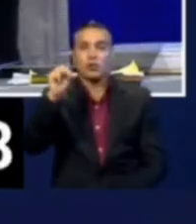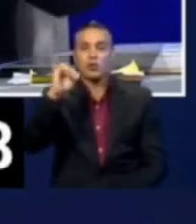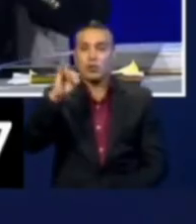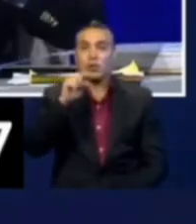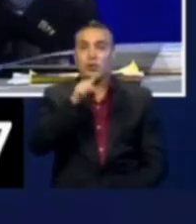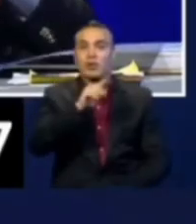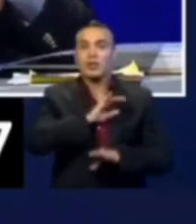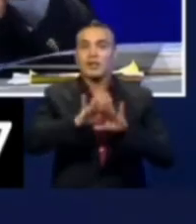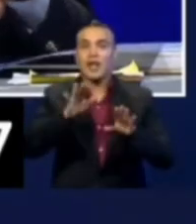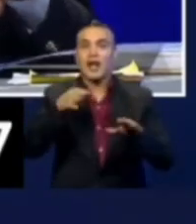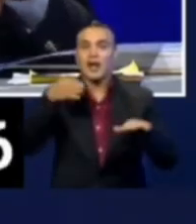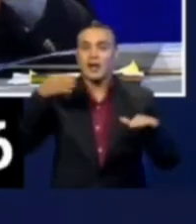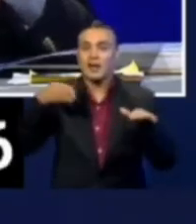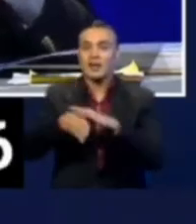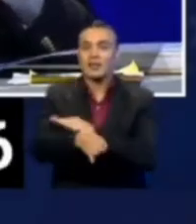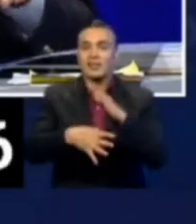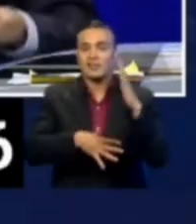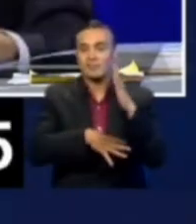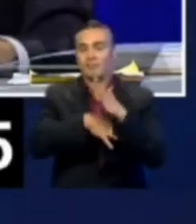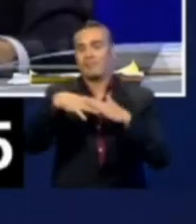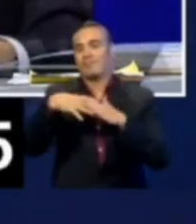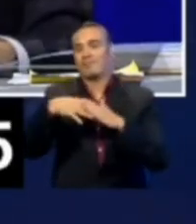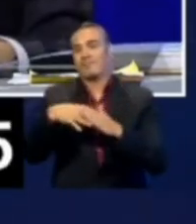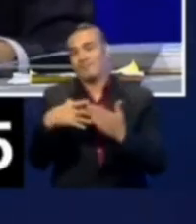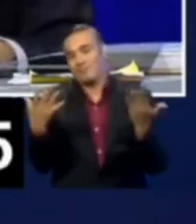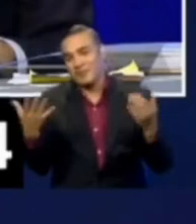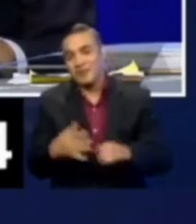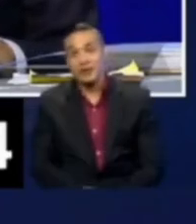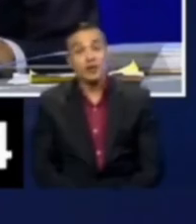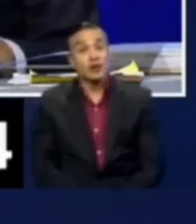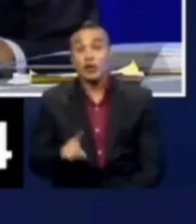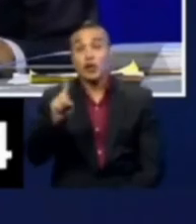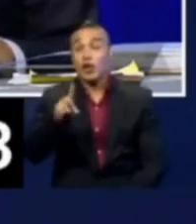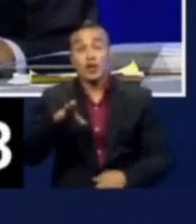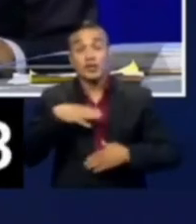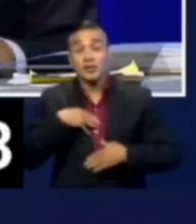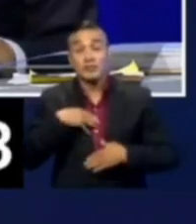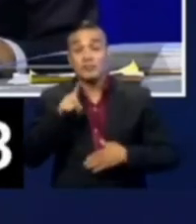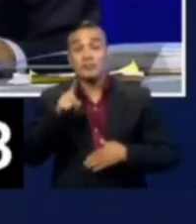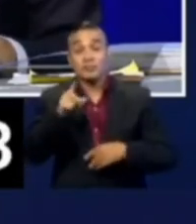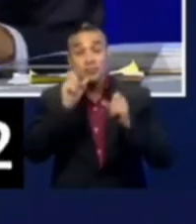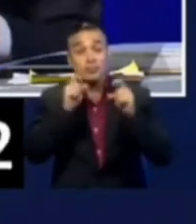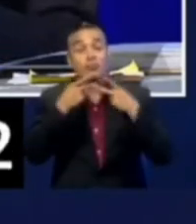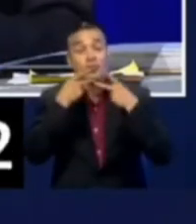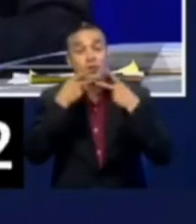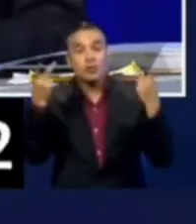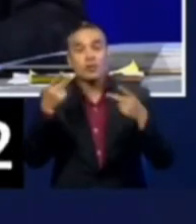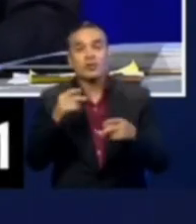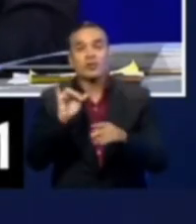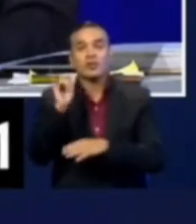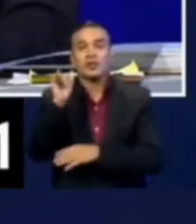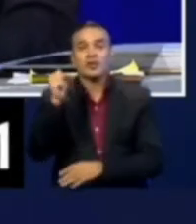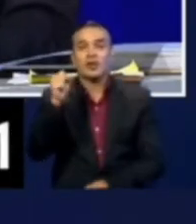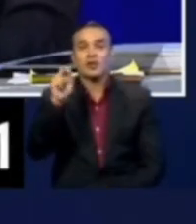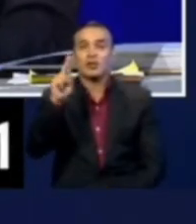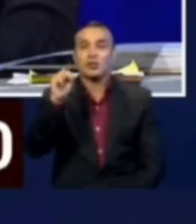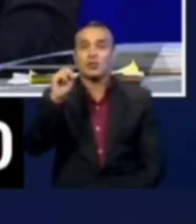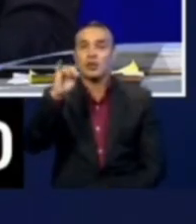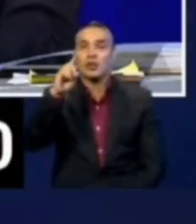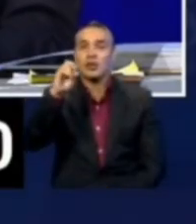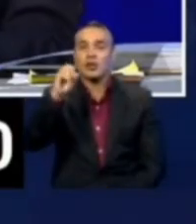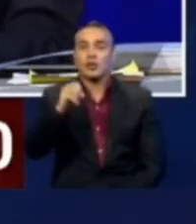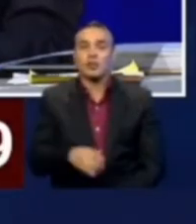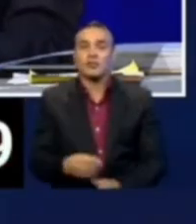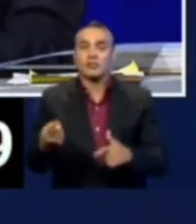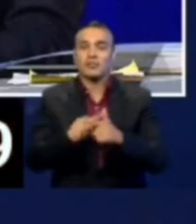Ustedes ya lo intervinieron, el Yasuní. Y además no permitieron una consulta popular de los Yasuníos. Por lo